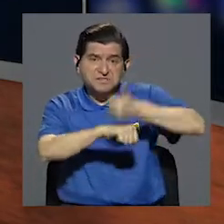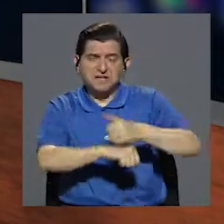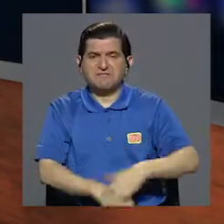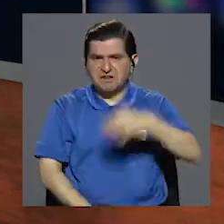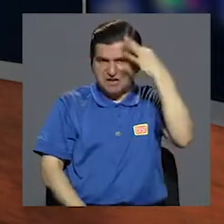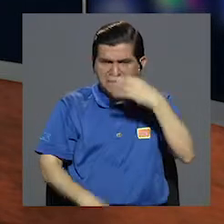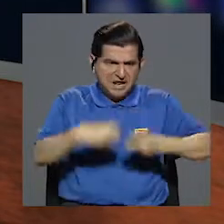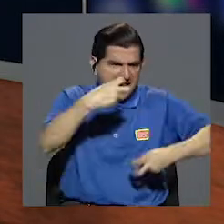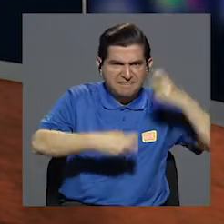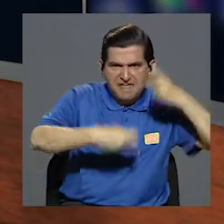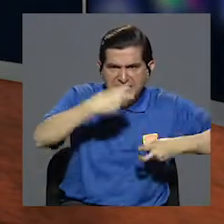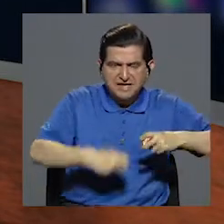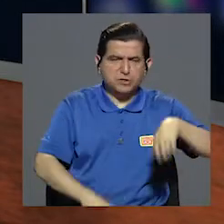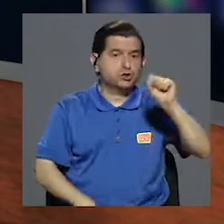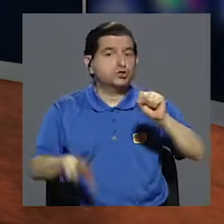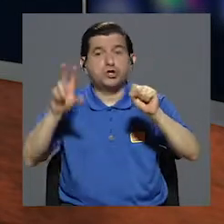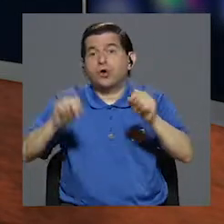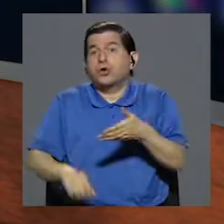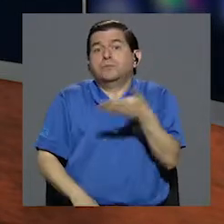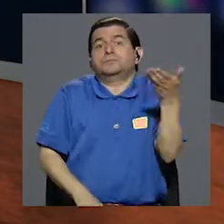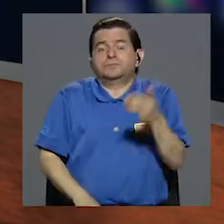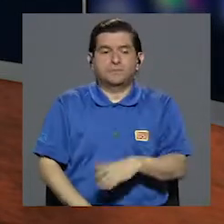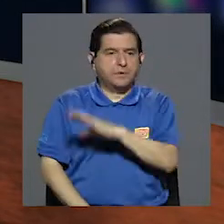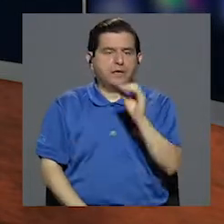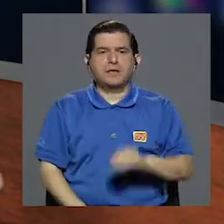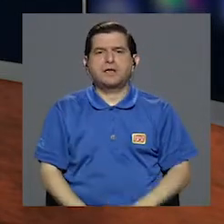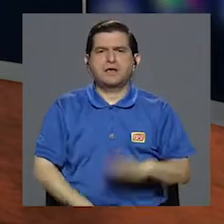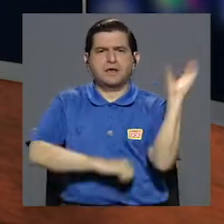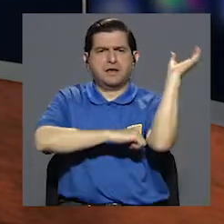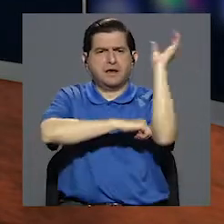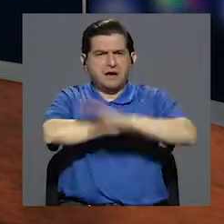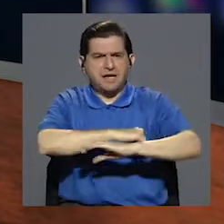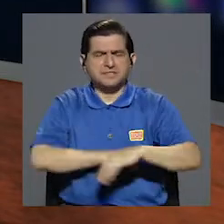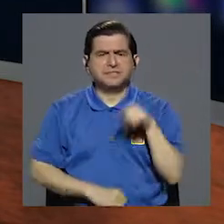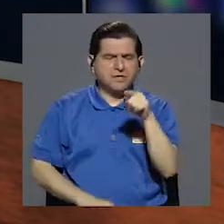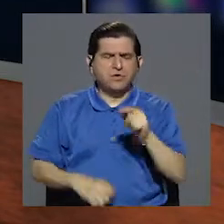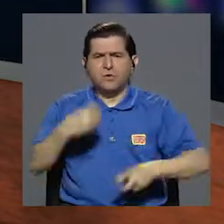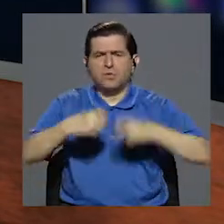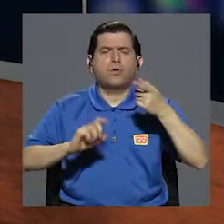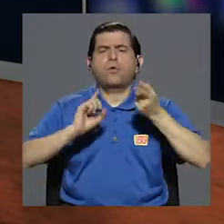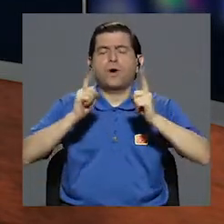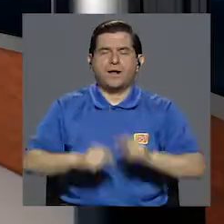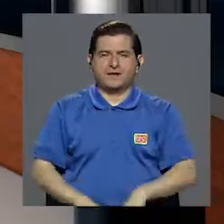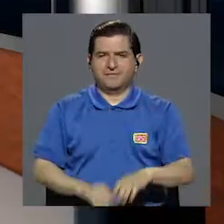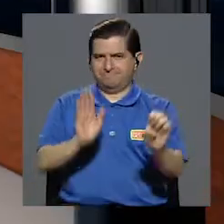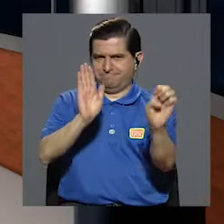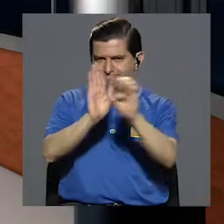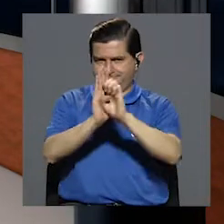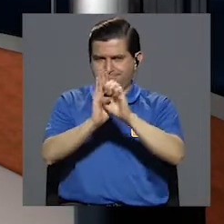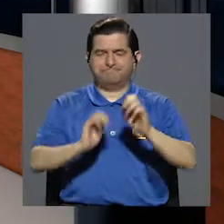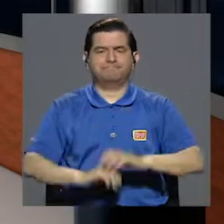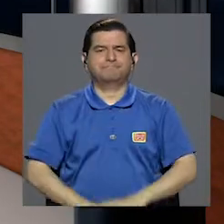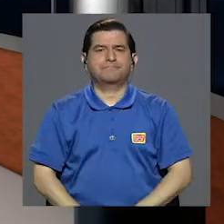determina qué se considera delito y qué no y cuál debe ser el castigo por cometerlo. Veamos un ejemplo.